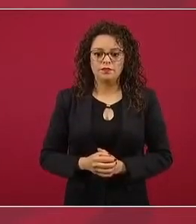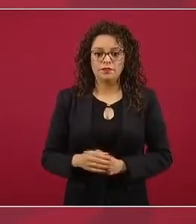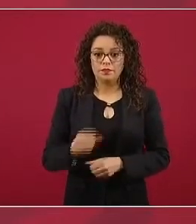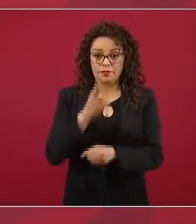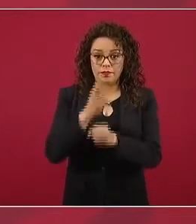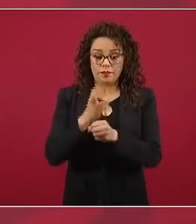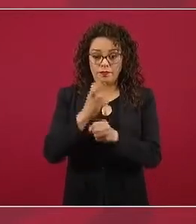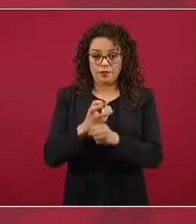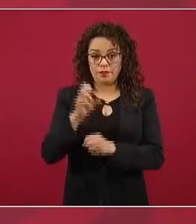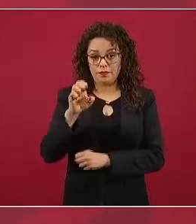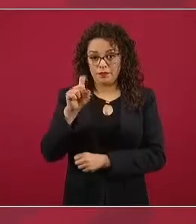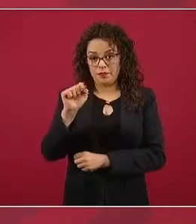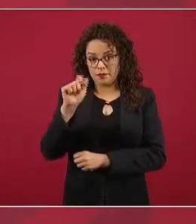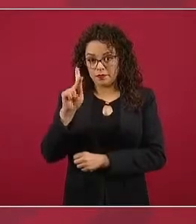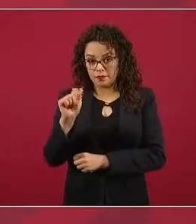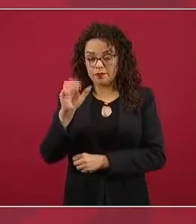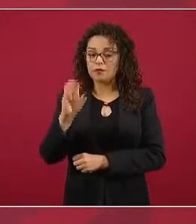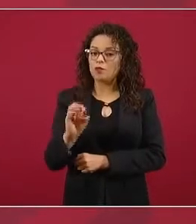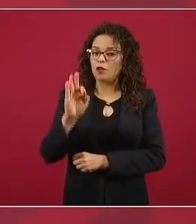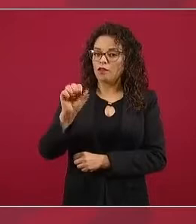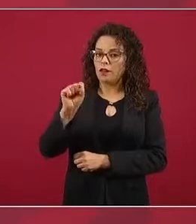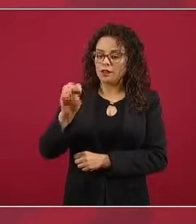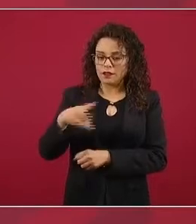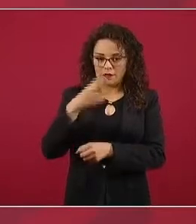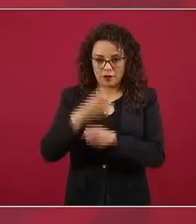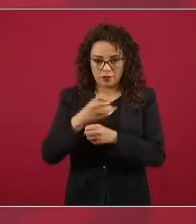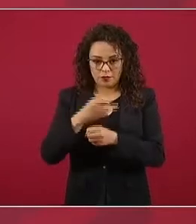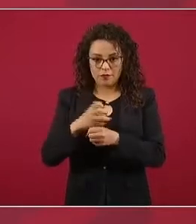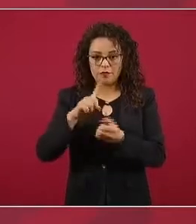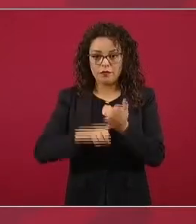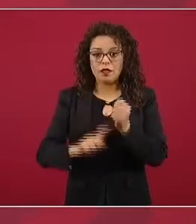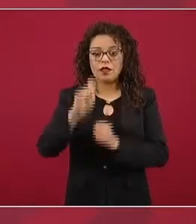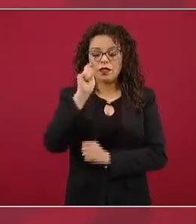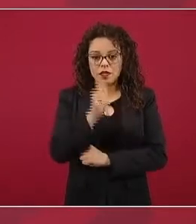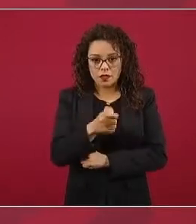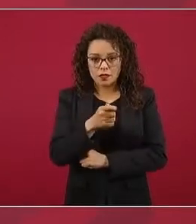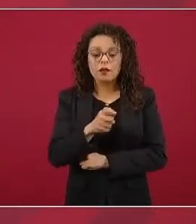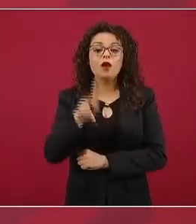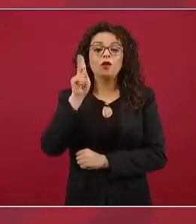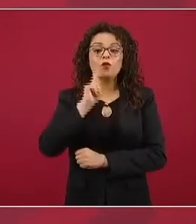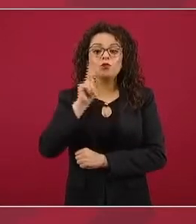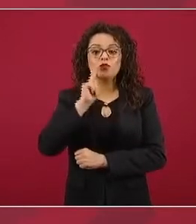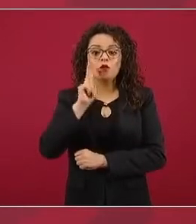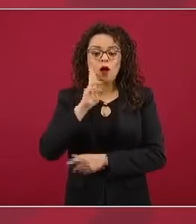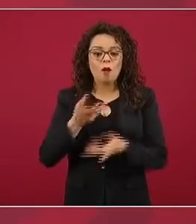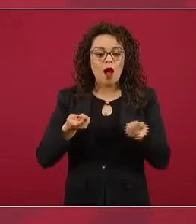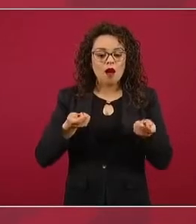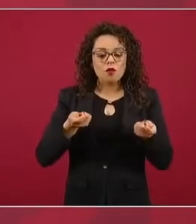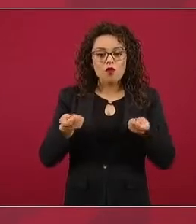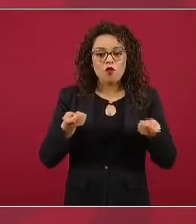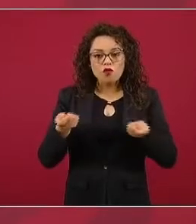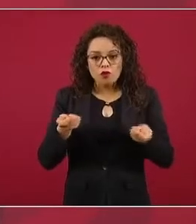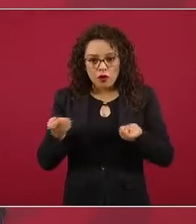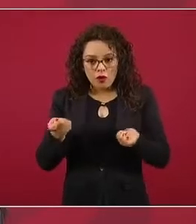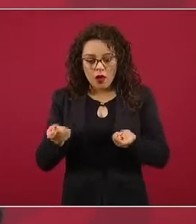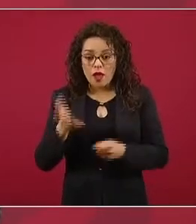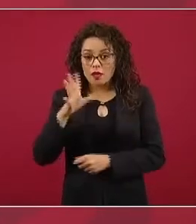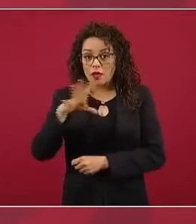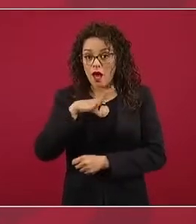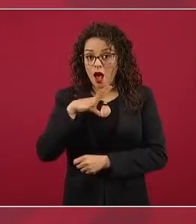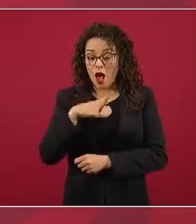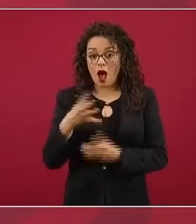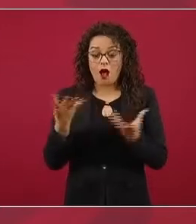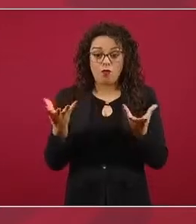tres o fase tres son los famosos ensayos clínicos controlados. Ya están involucradas miles de